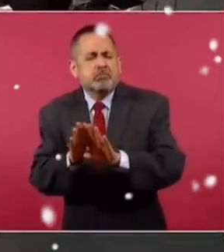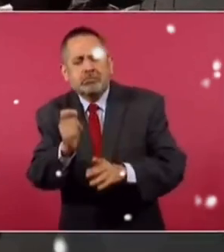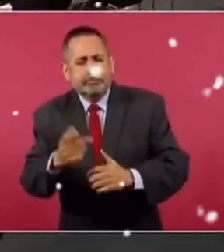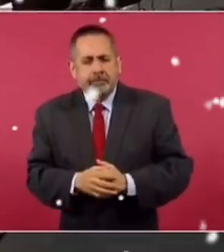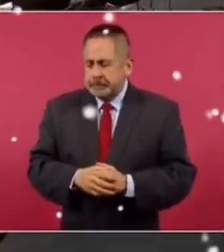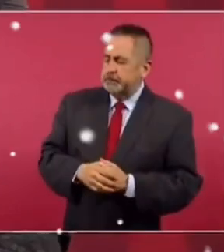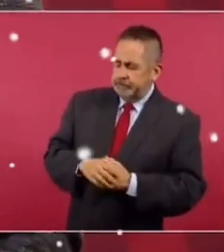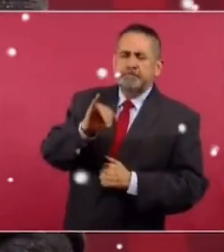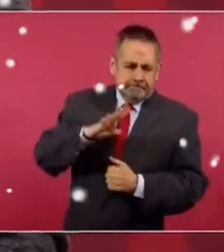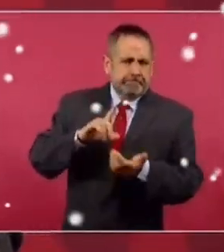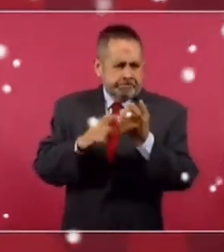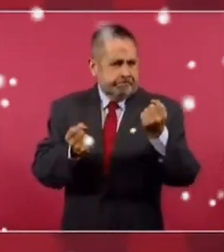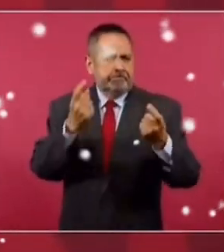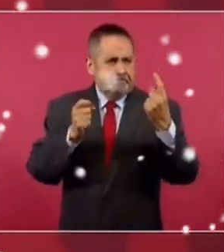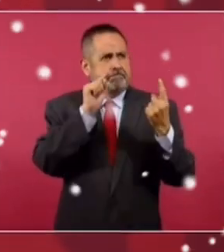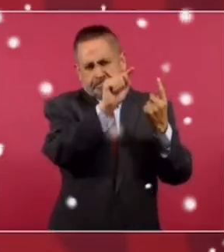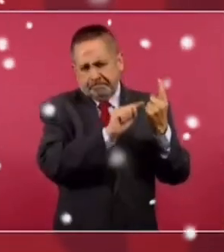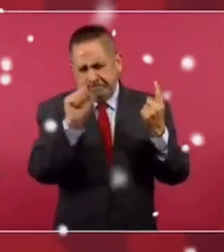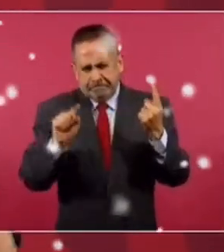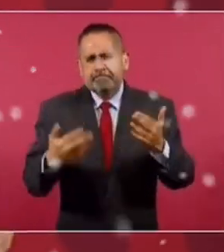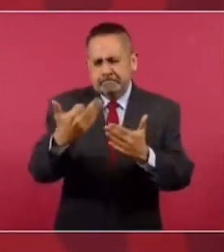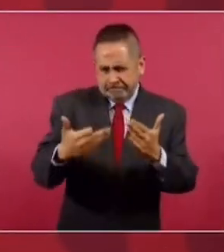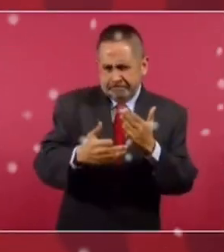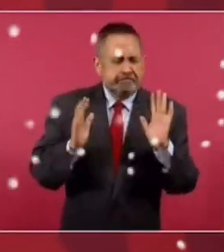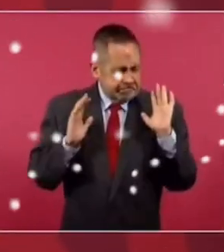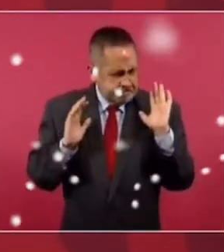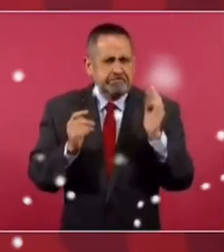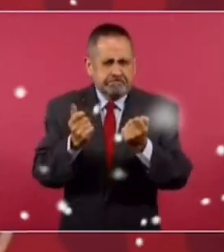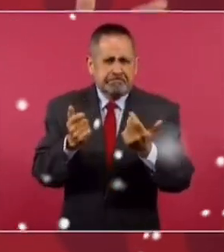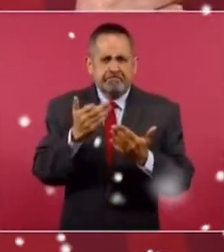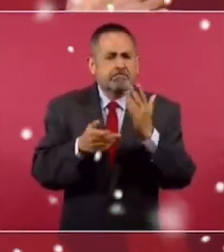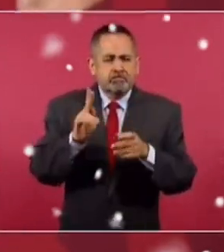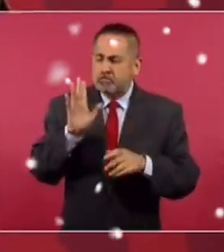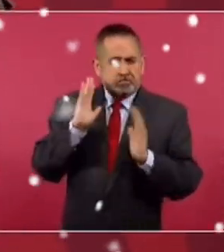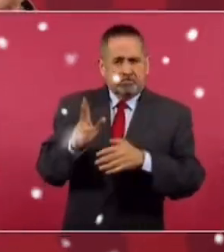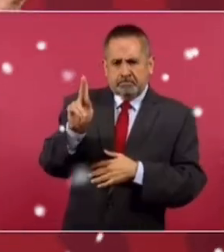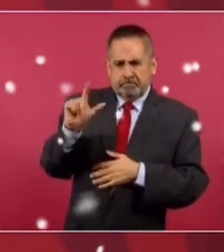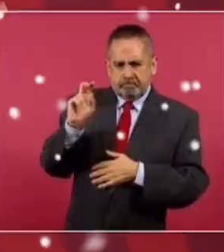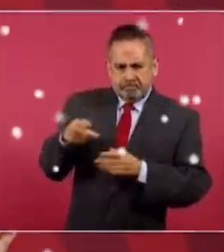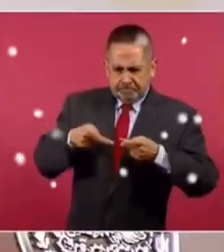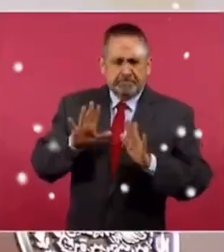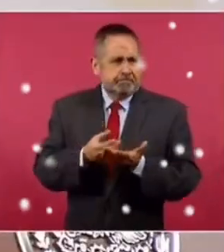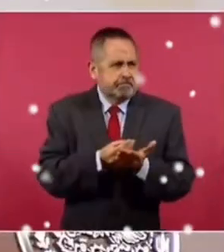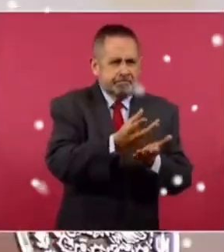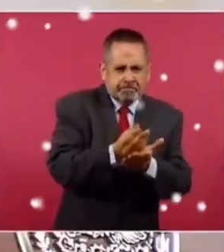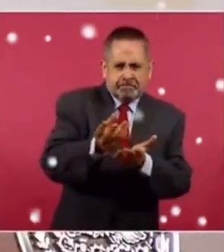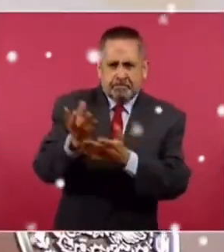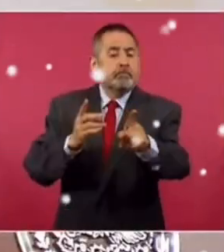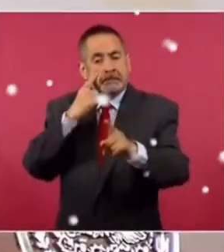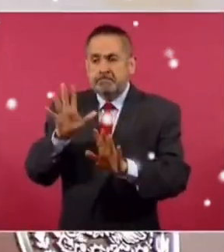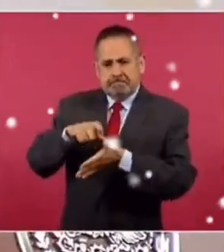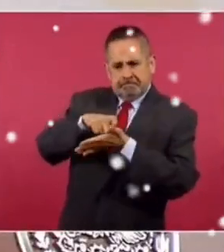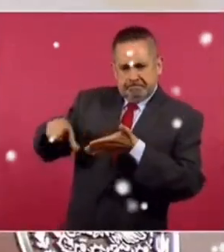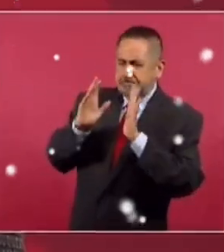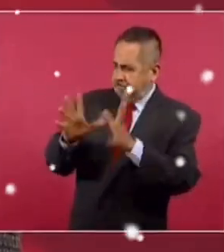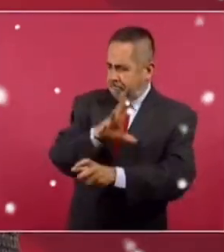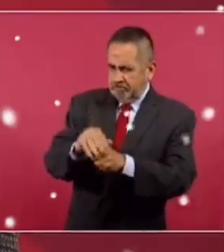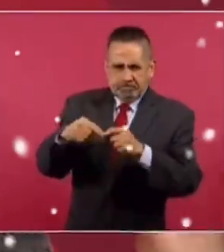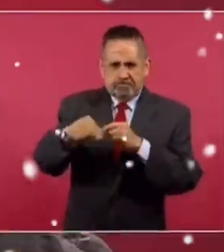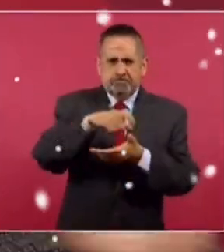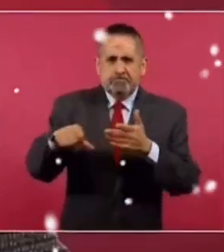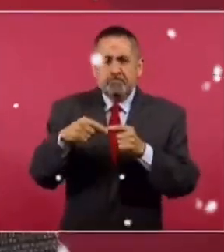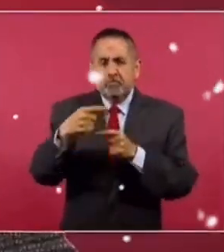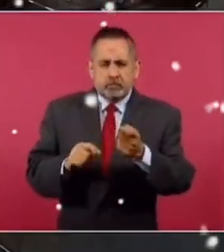Sí, hay lugares en donde hay falta de abasto, pero ya está el plan de distribución. Ya tenemos comprado todos los medicamentos